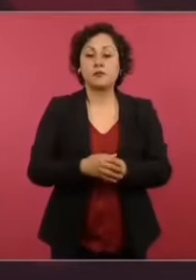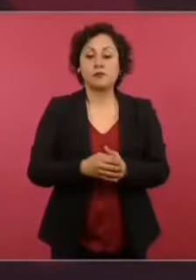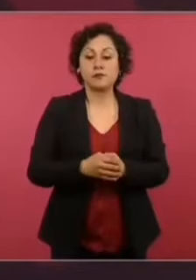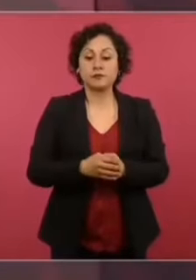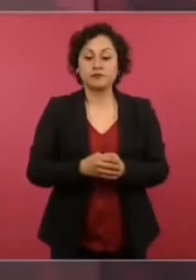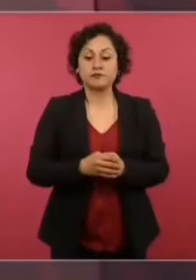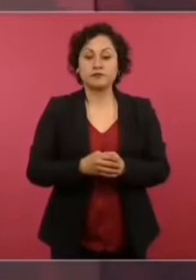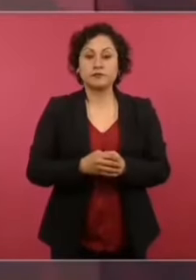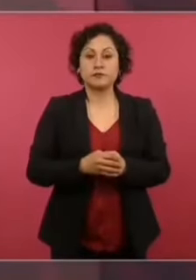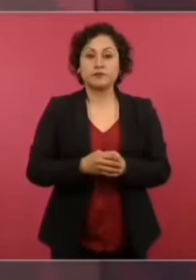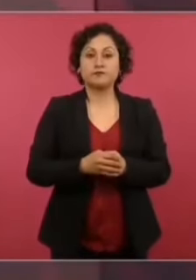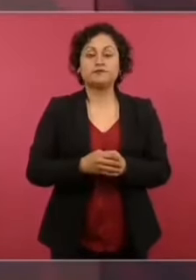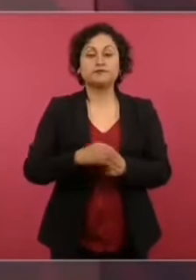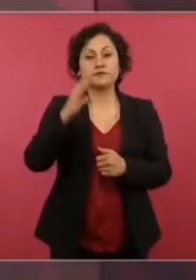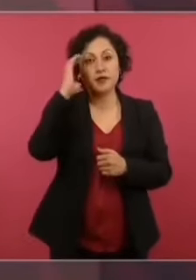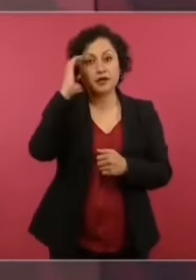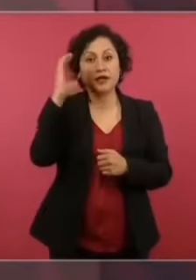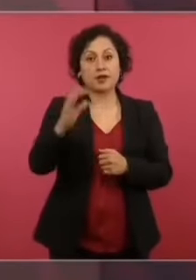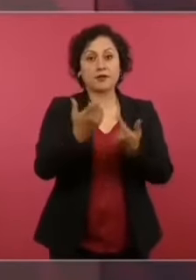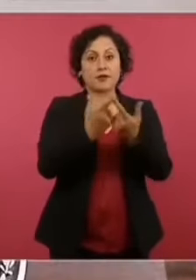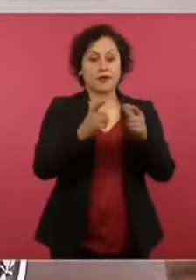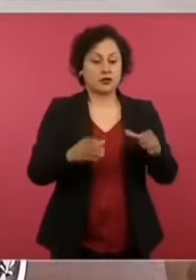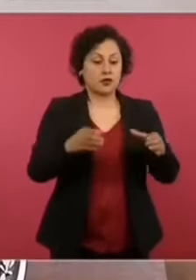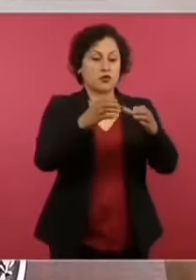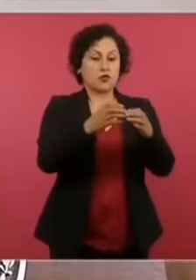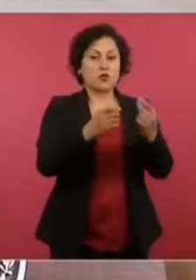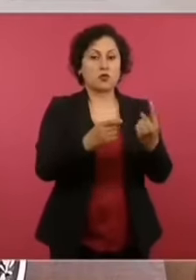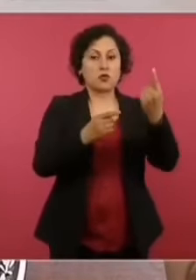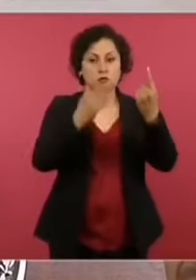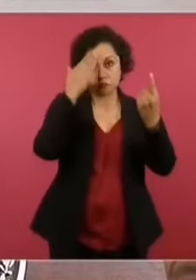de la delincuencia famoso hace poco,